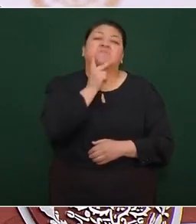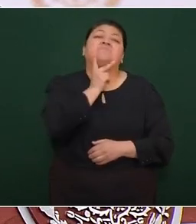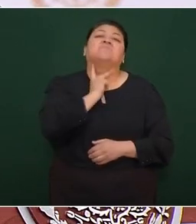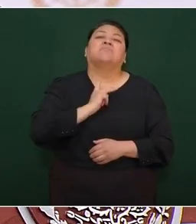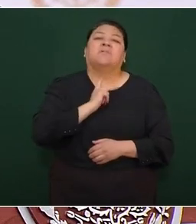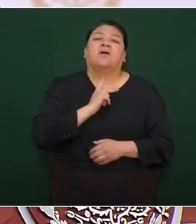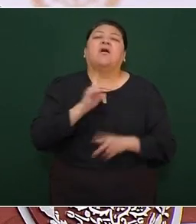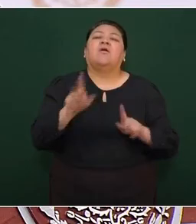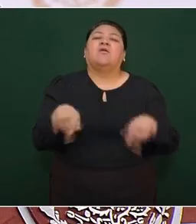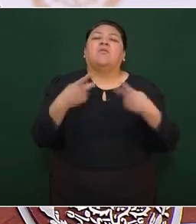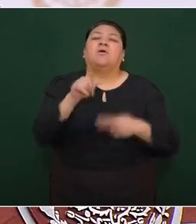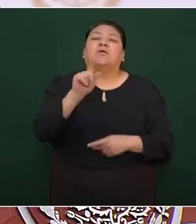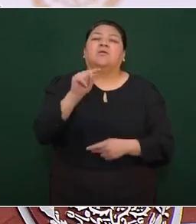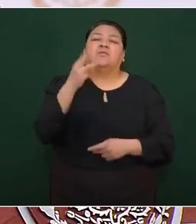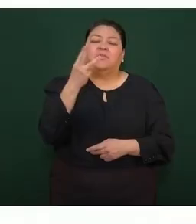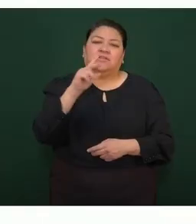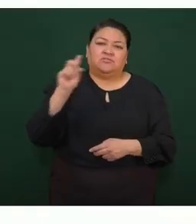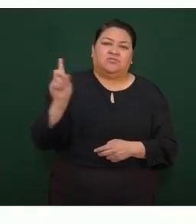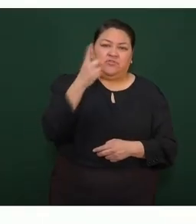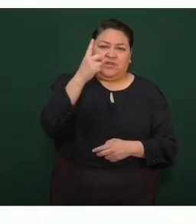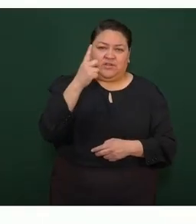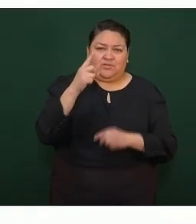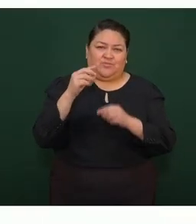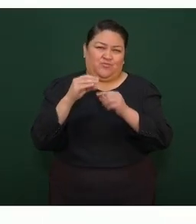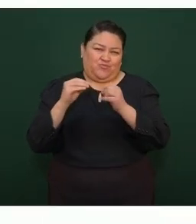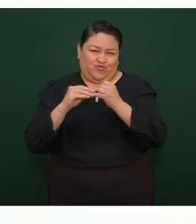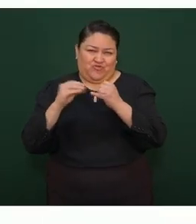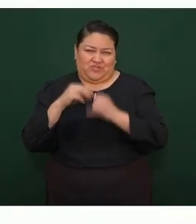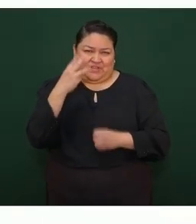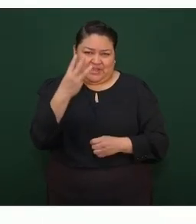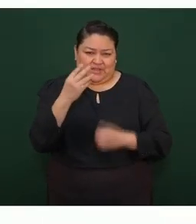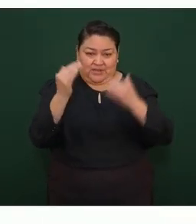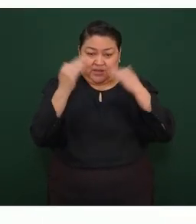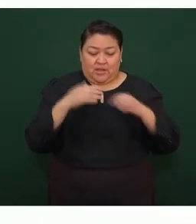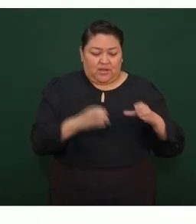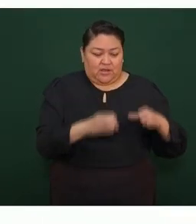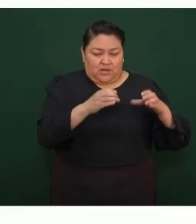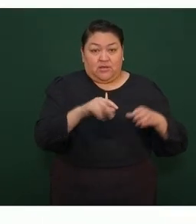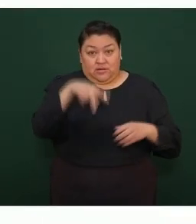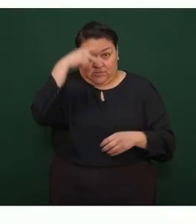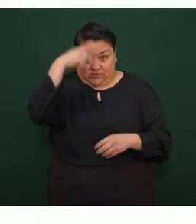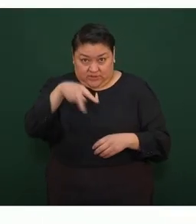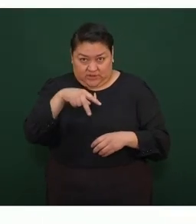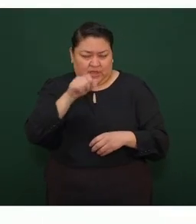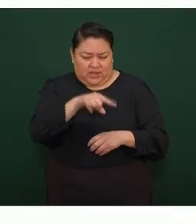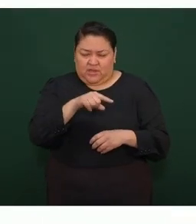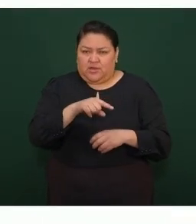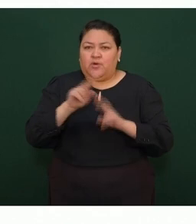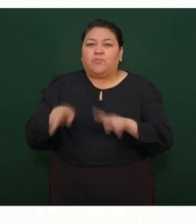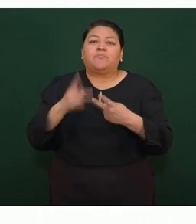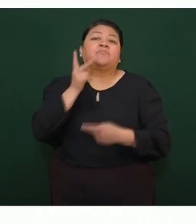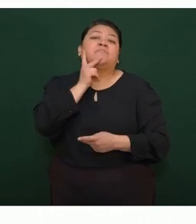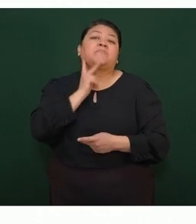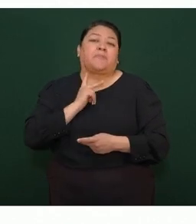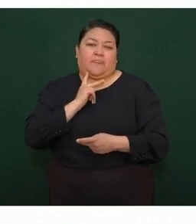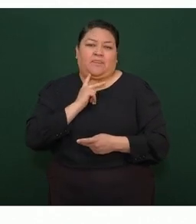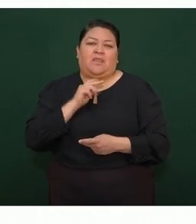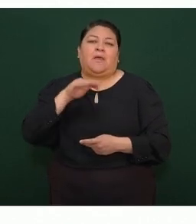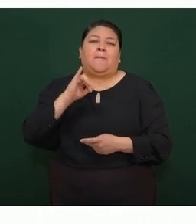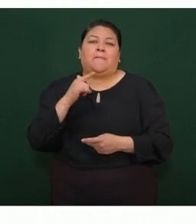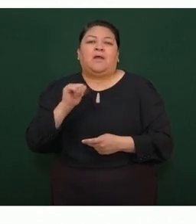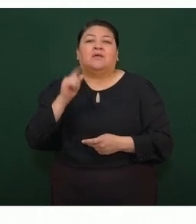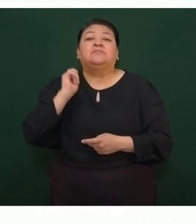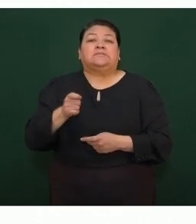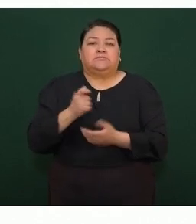a 73 dólares con tres centavos. El barril y en México, para la misma fecha, la gasolina regular tuvo un precio